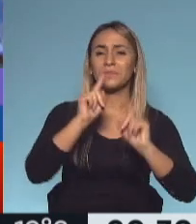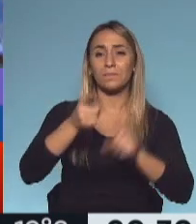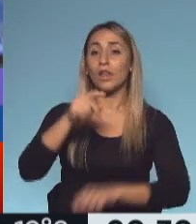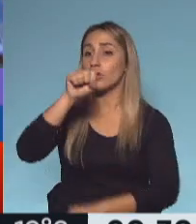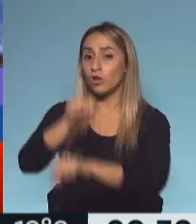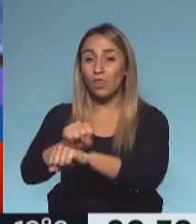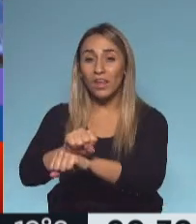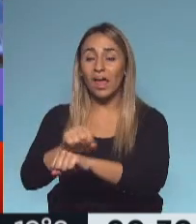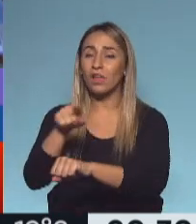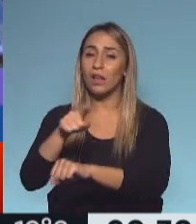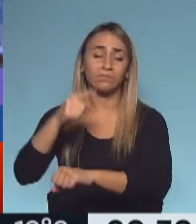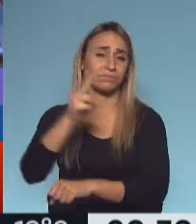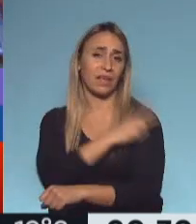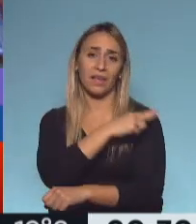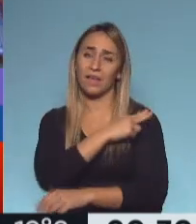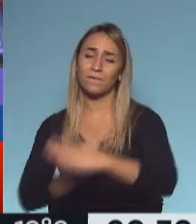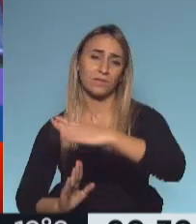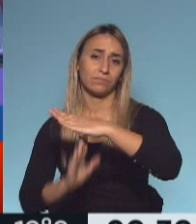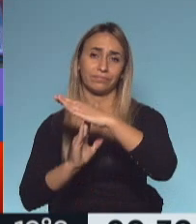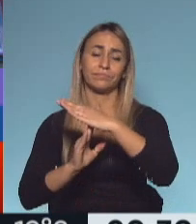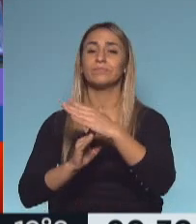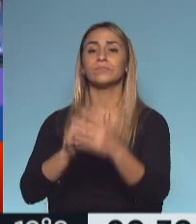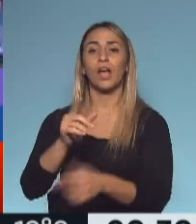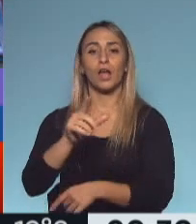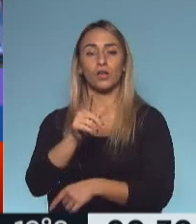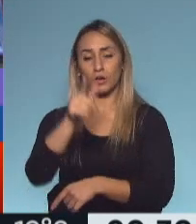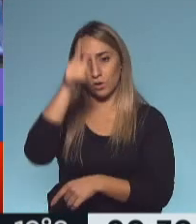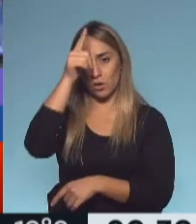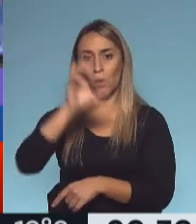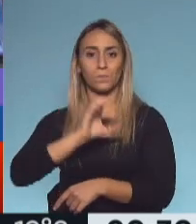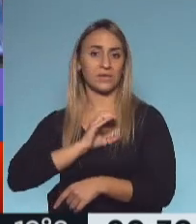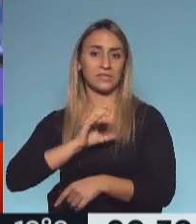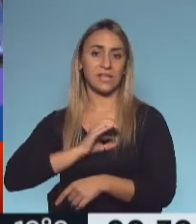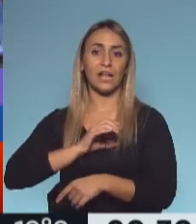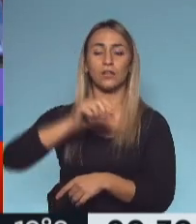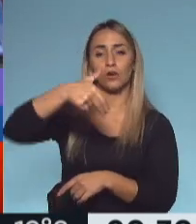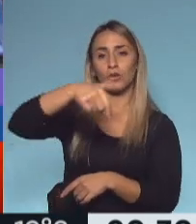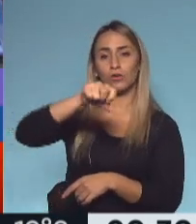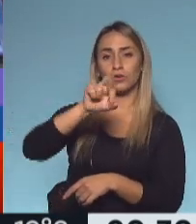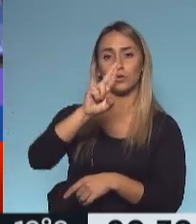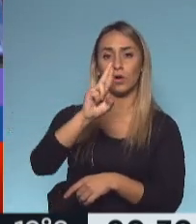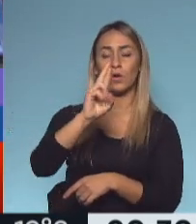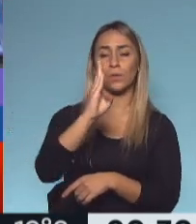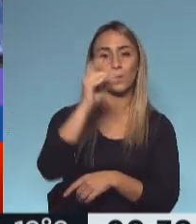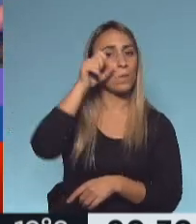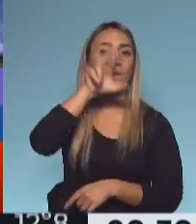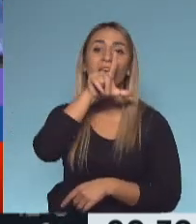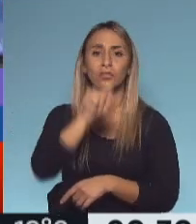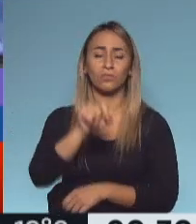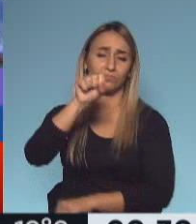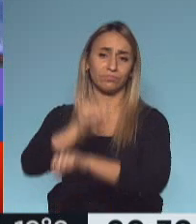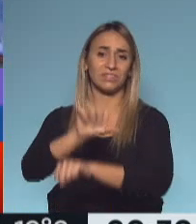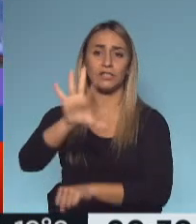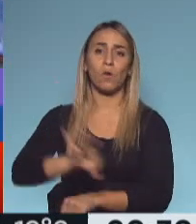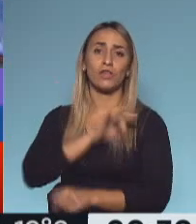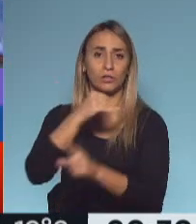jefe de una asociación ilícita un comisario Noroberto Villarreal a cinco años y medio de prisión. De